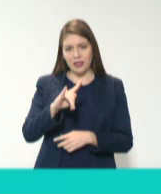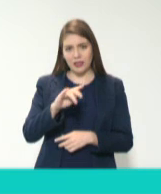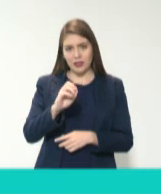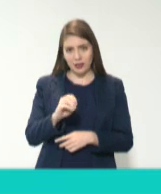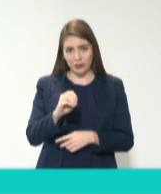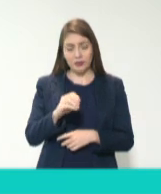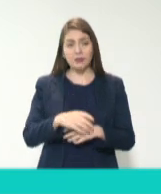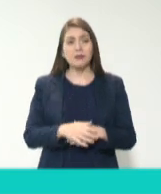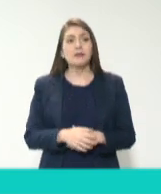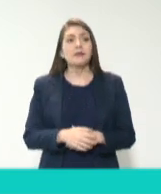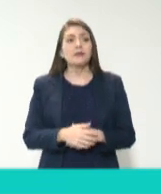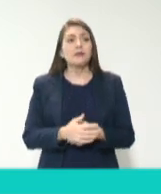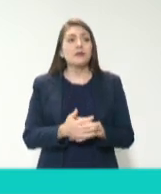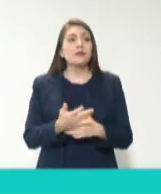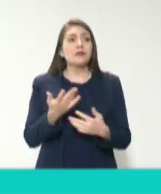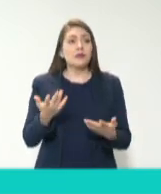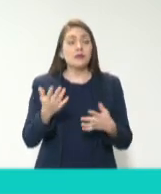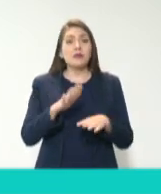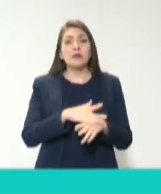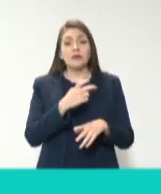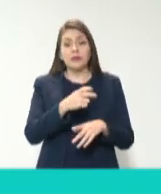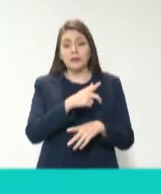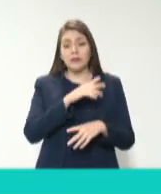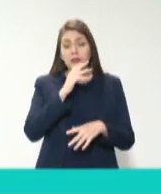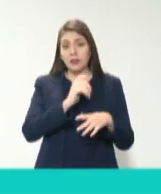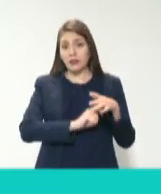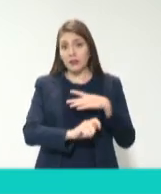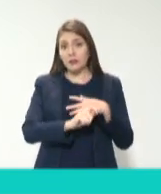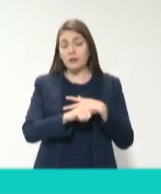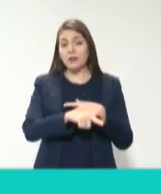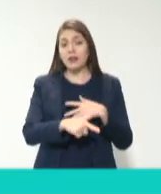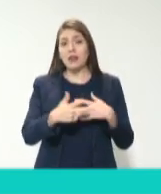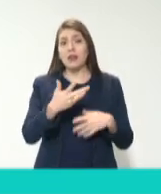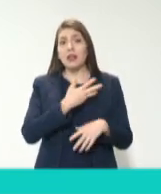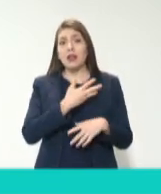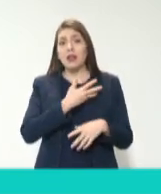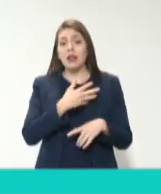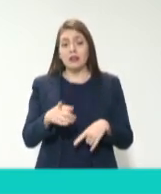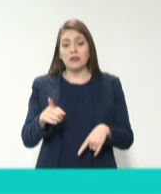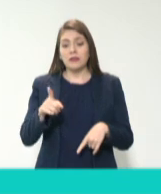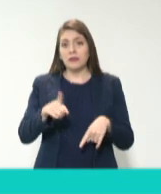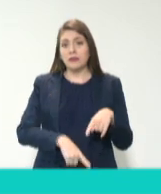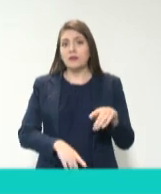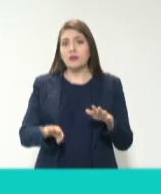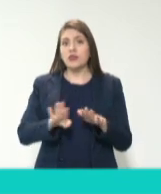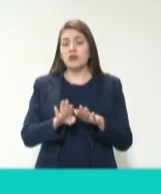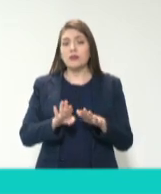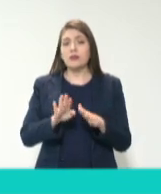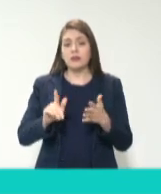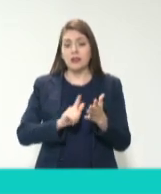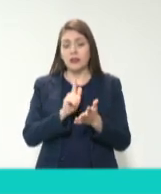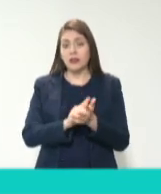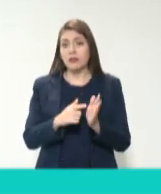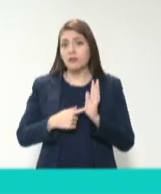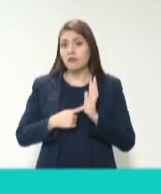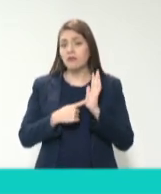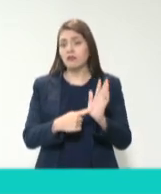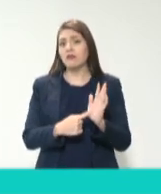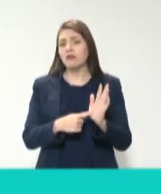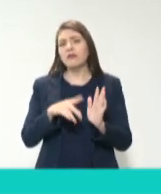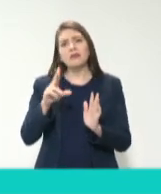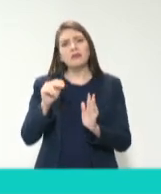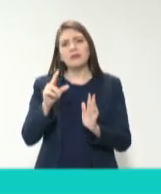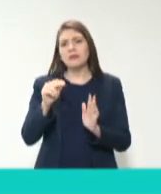social, la corrupción no podemos decir que se acaba con un decreto o con una voluntad unipersonal. La